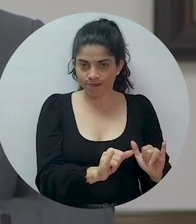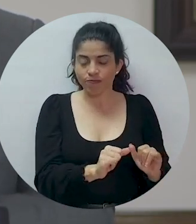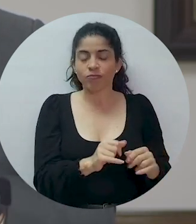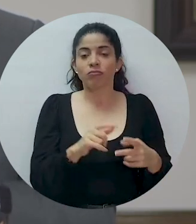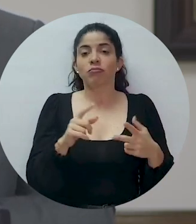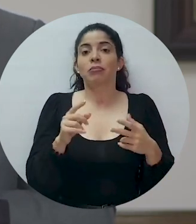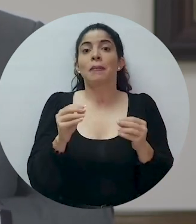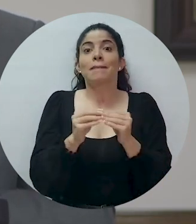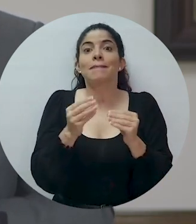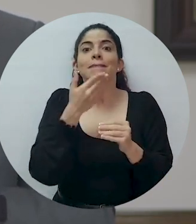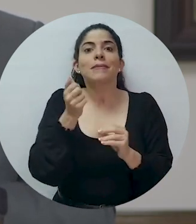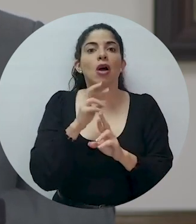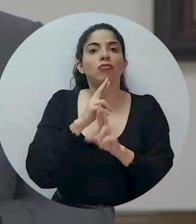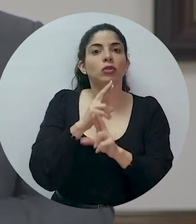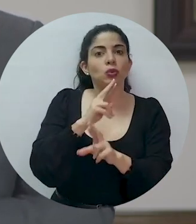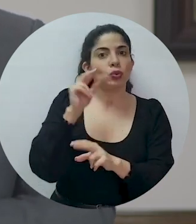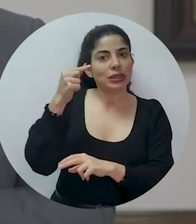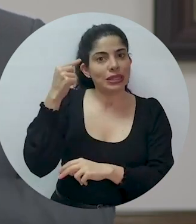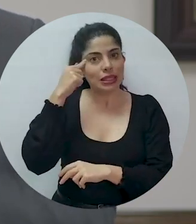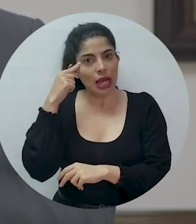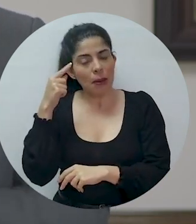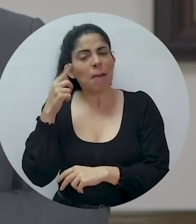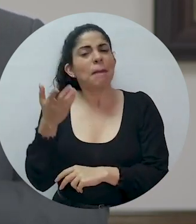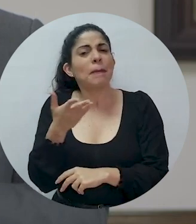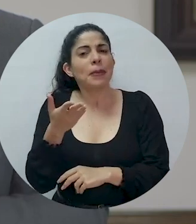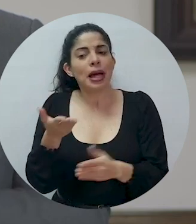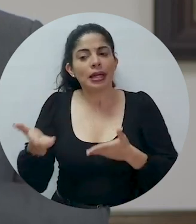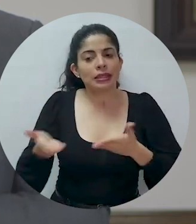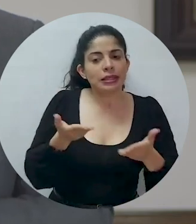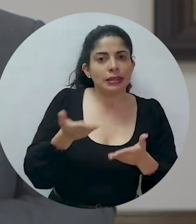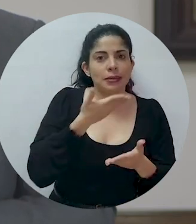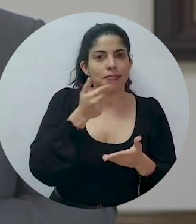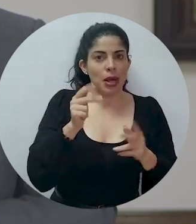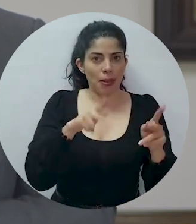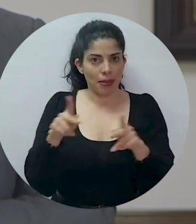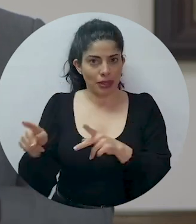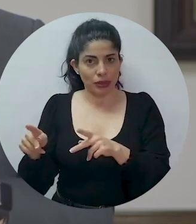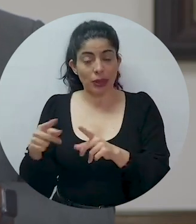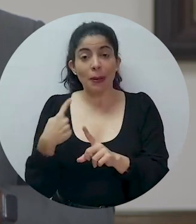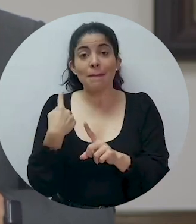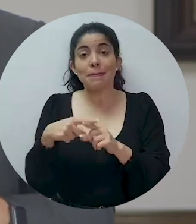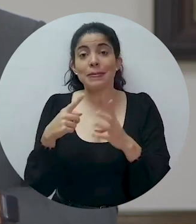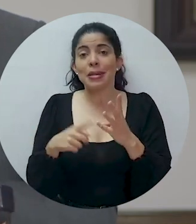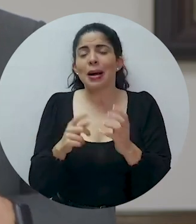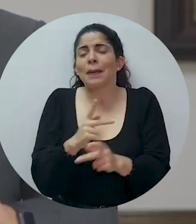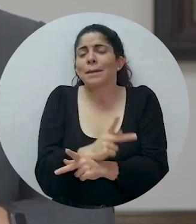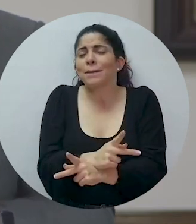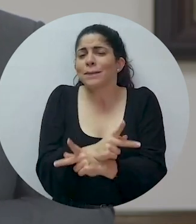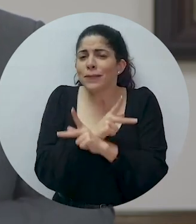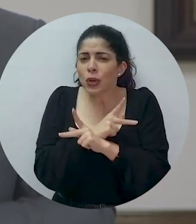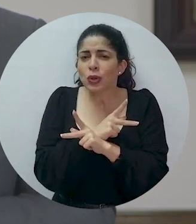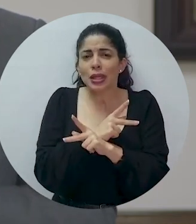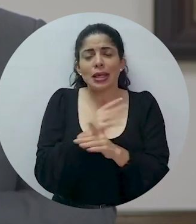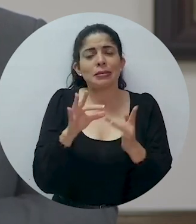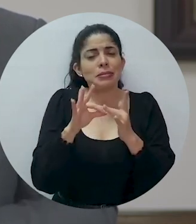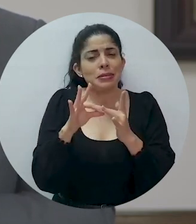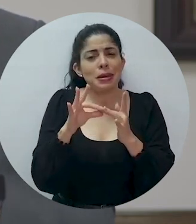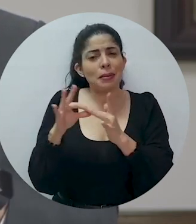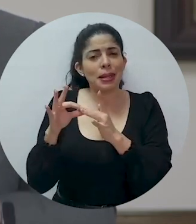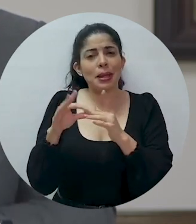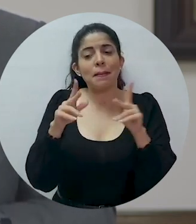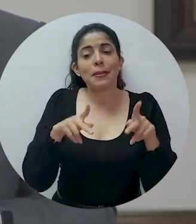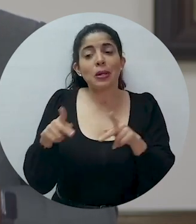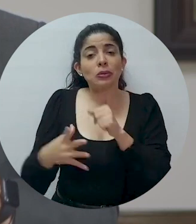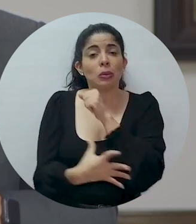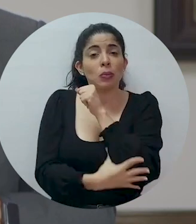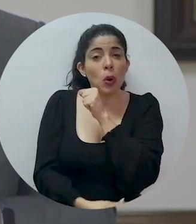Hacer más eficiente el Estado para que sirva mejor al pueblo. Y proteger a toda costa a las personas